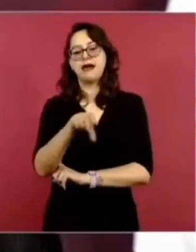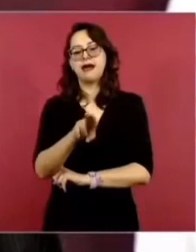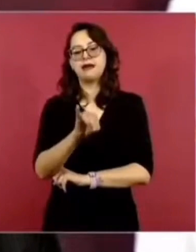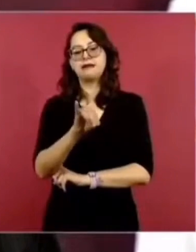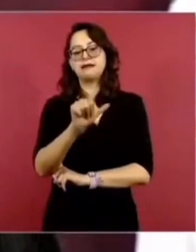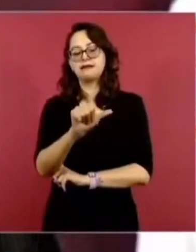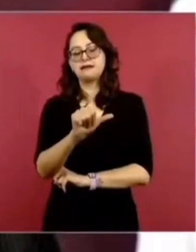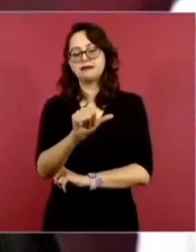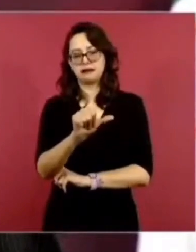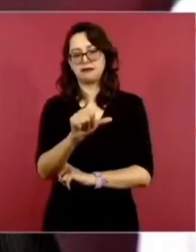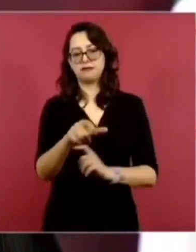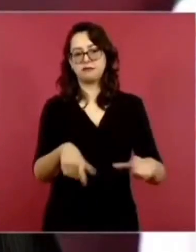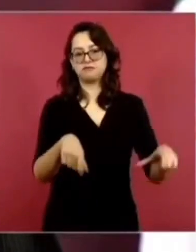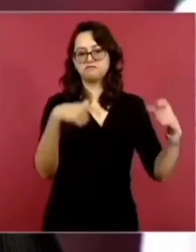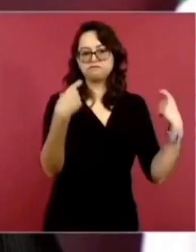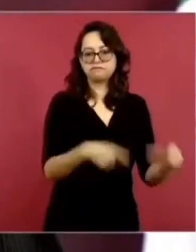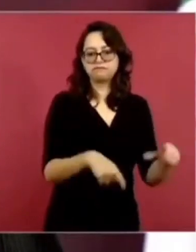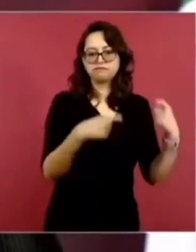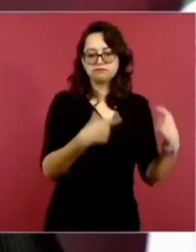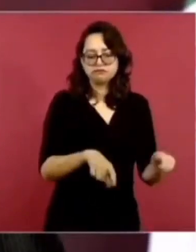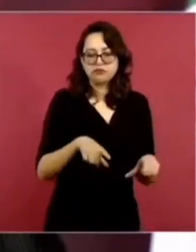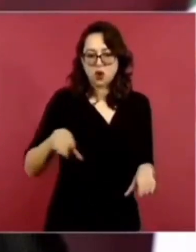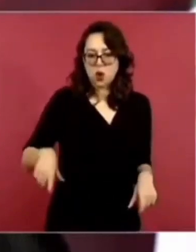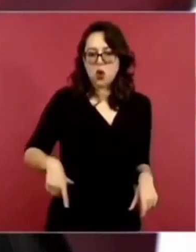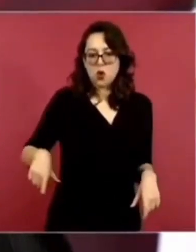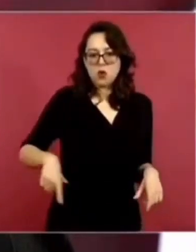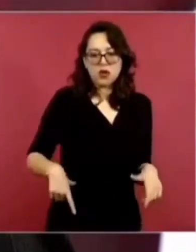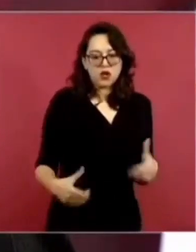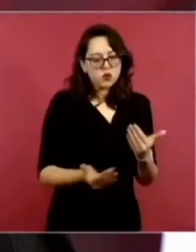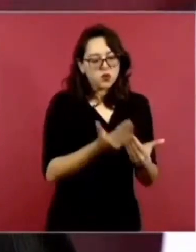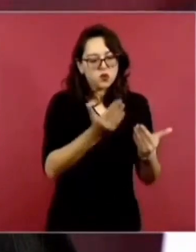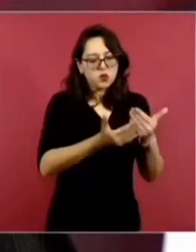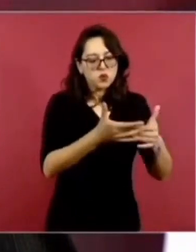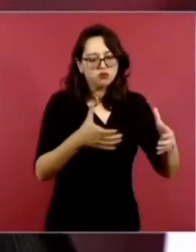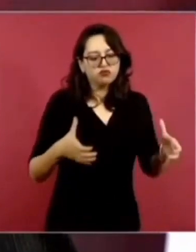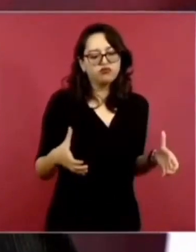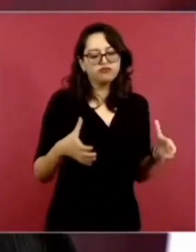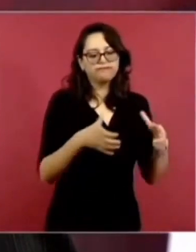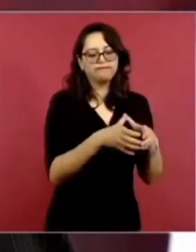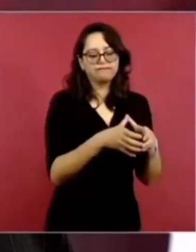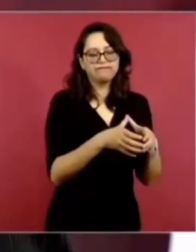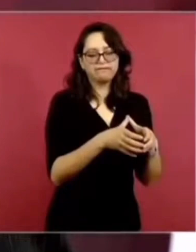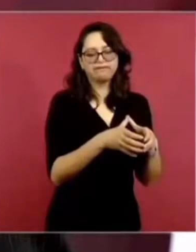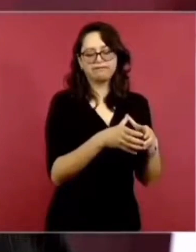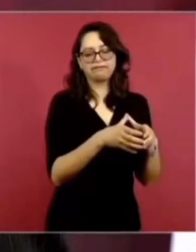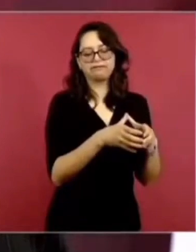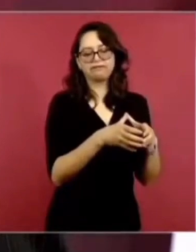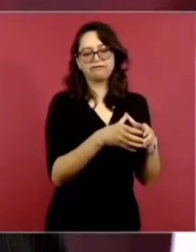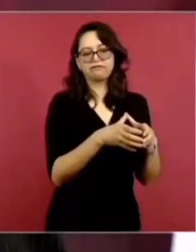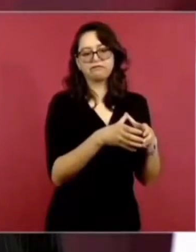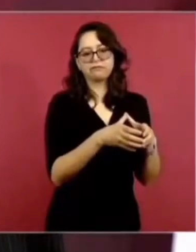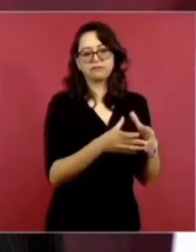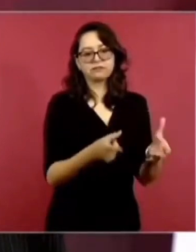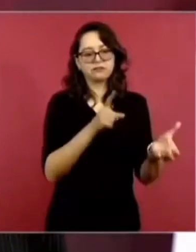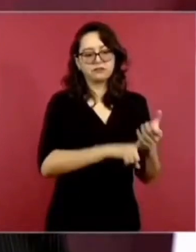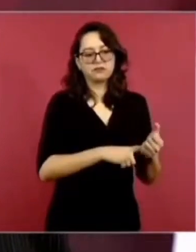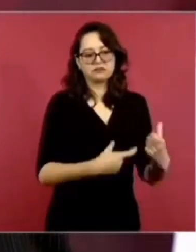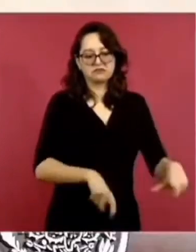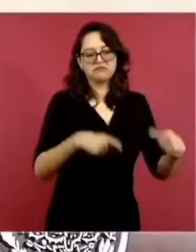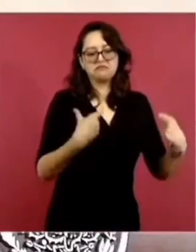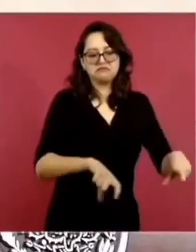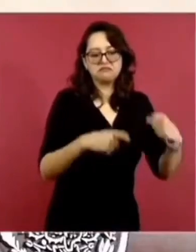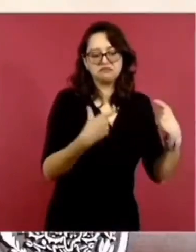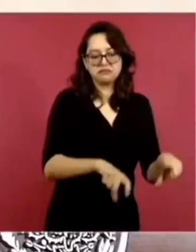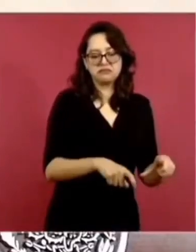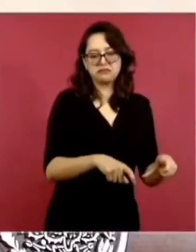La oligarquía es gobierno de unos cuantos de los ricos.